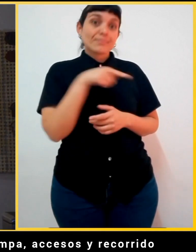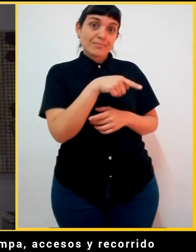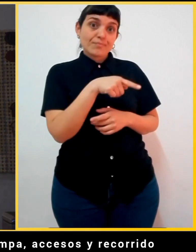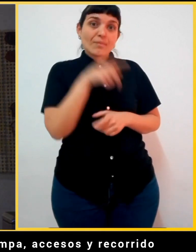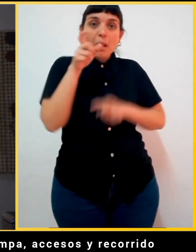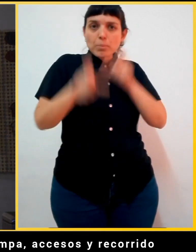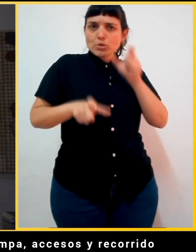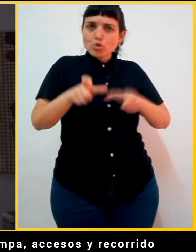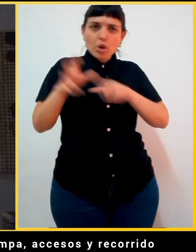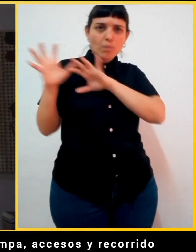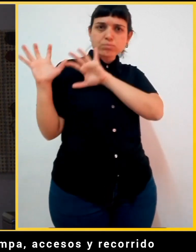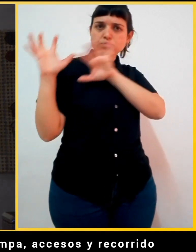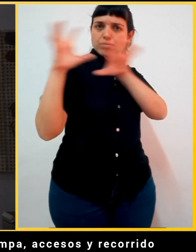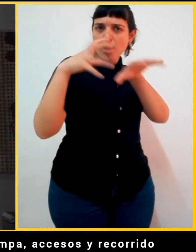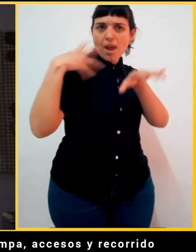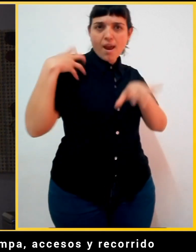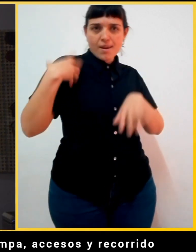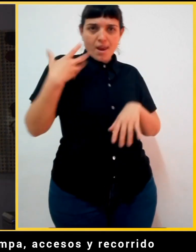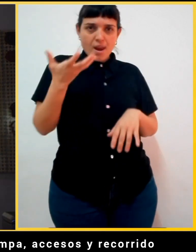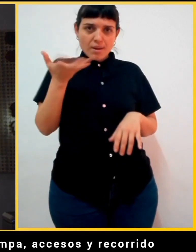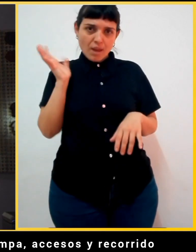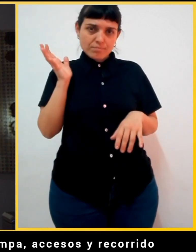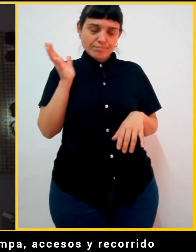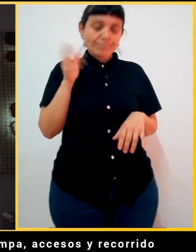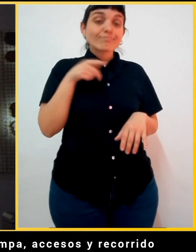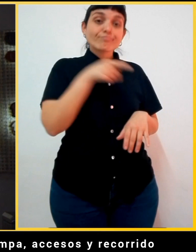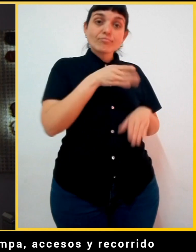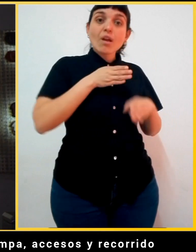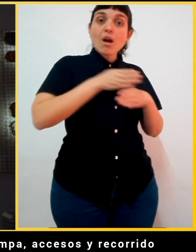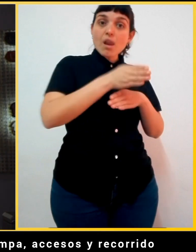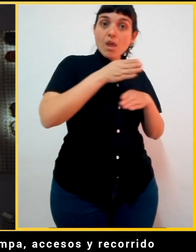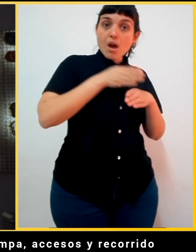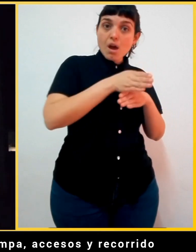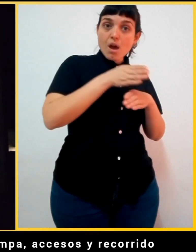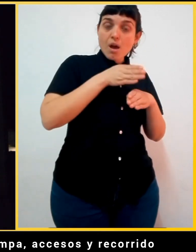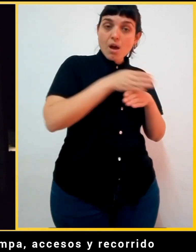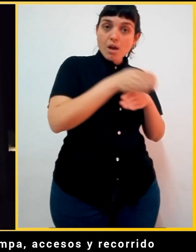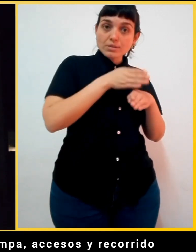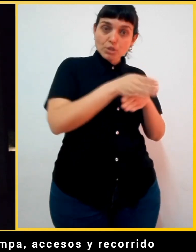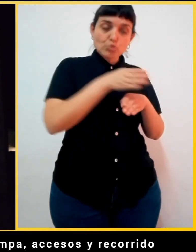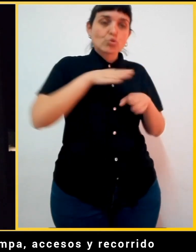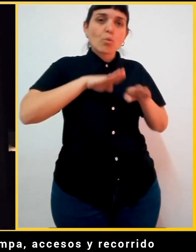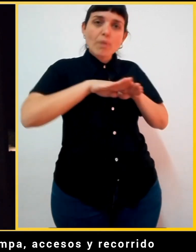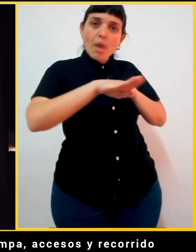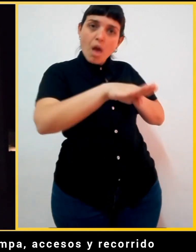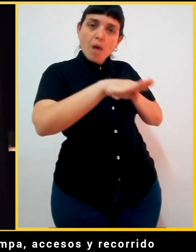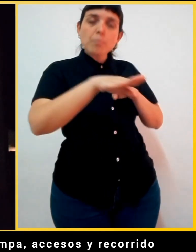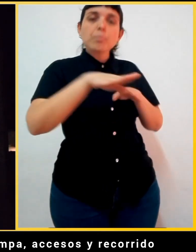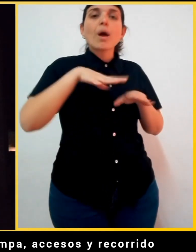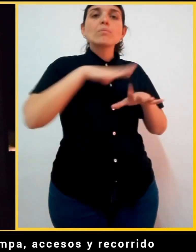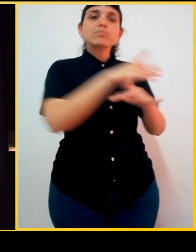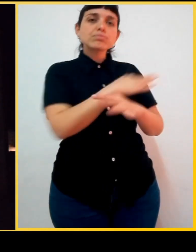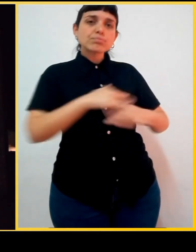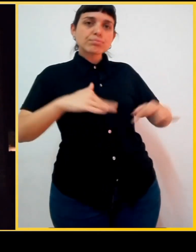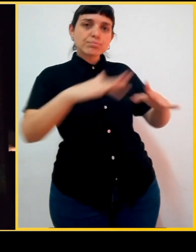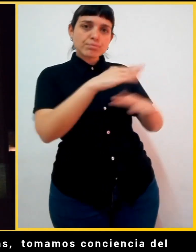Destinado a todo público, cuenta con rampa, accesos y recorrido a nivel.